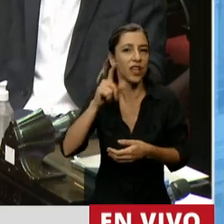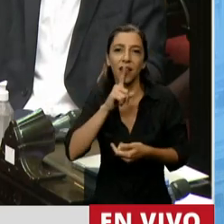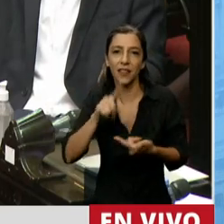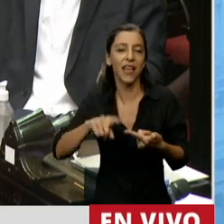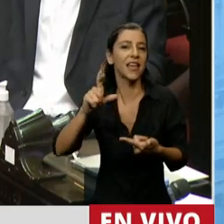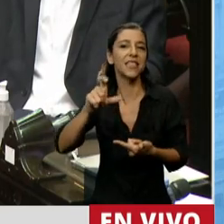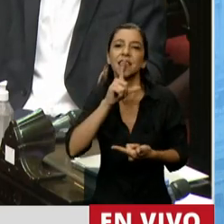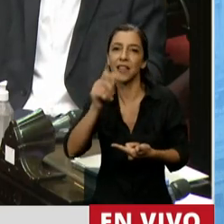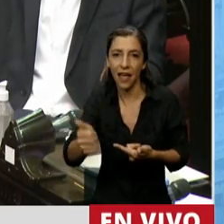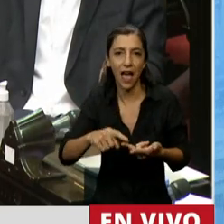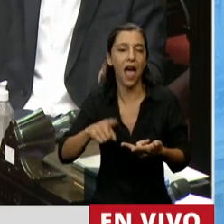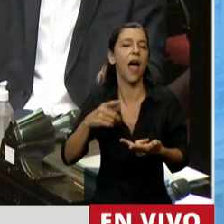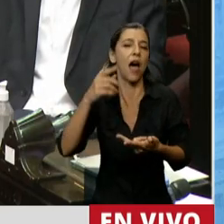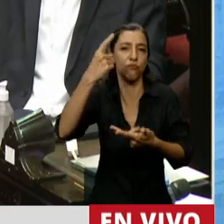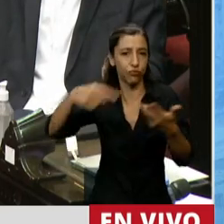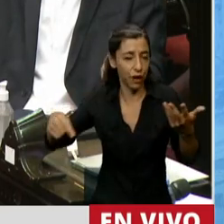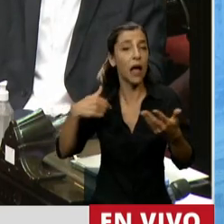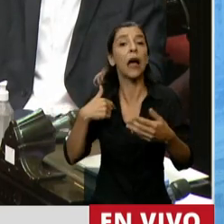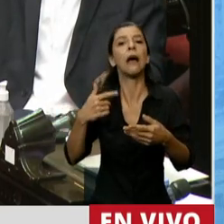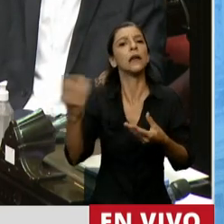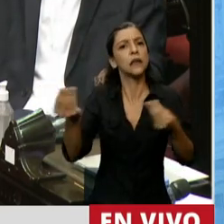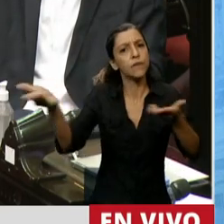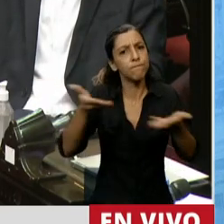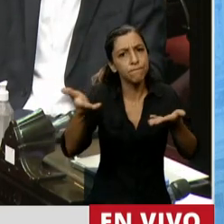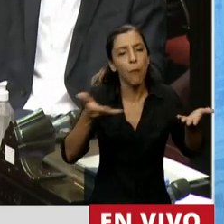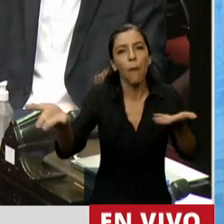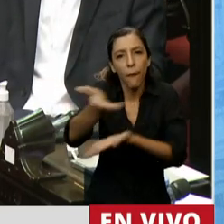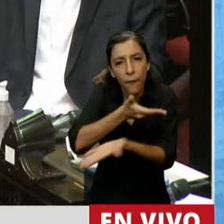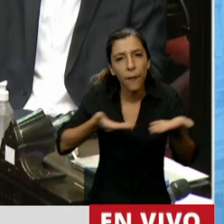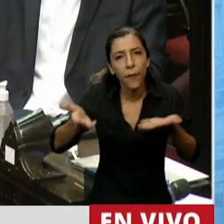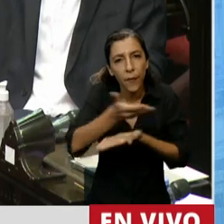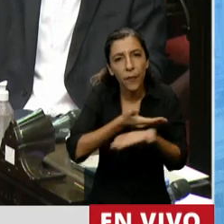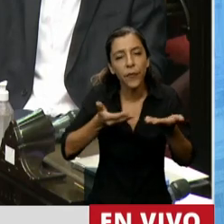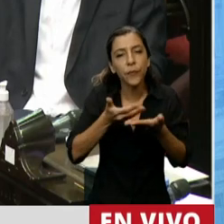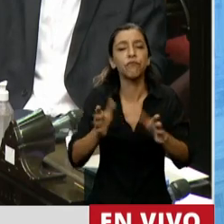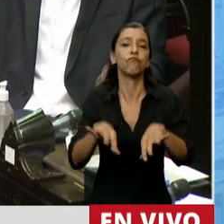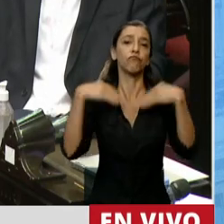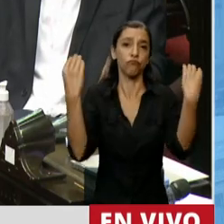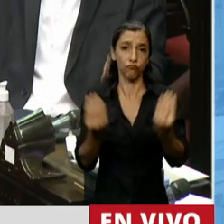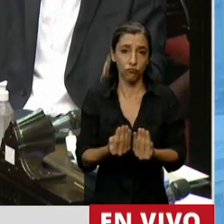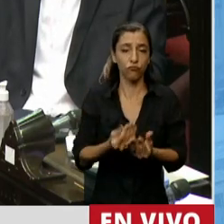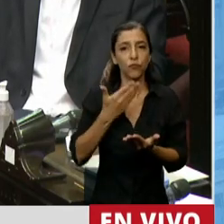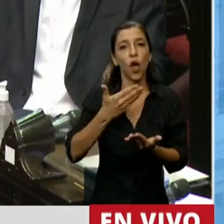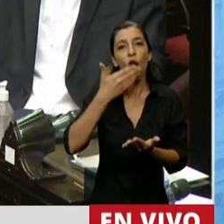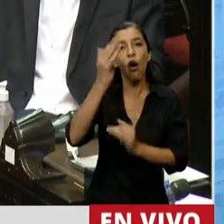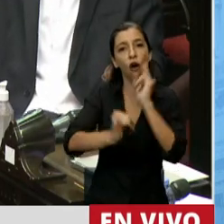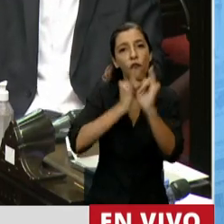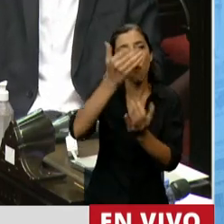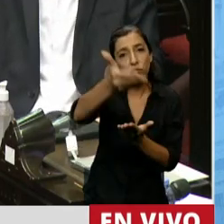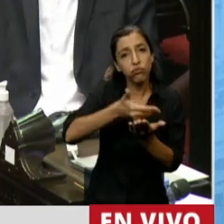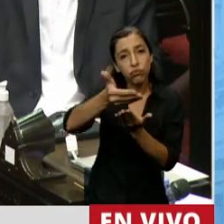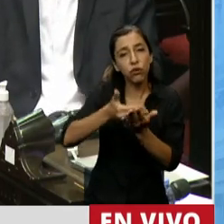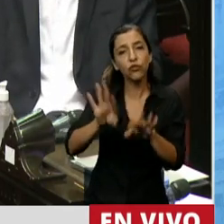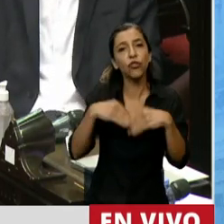Federal de Trabajadores, entre otros. Y terminamos en un informe de 131